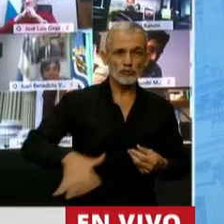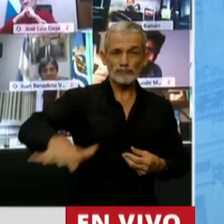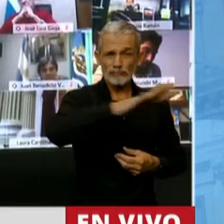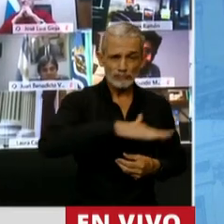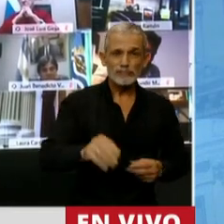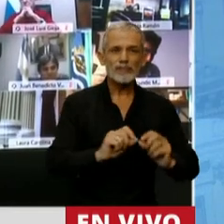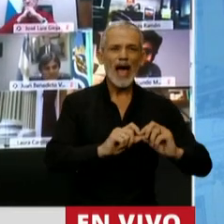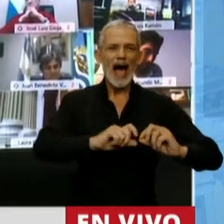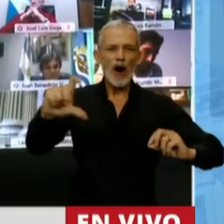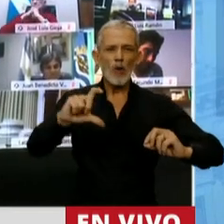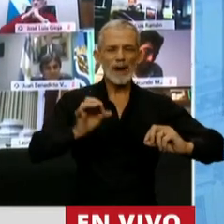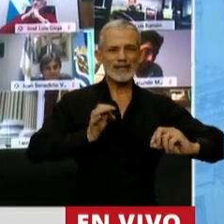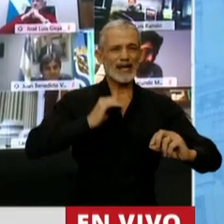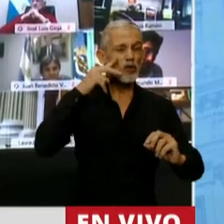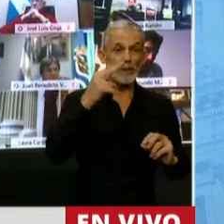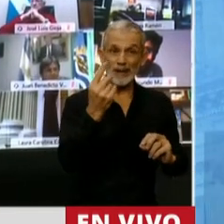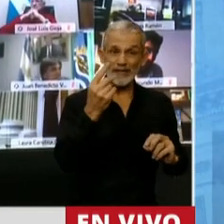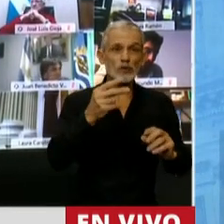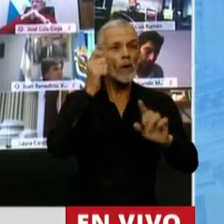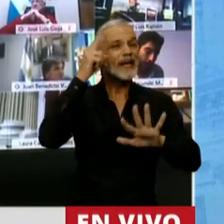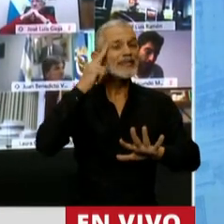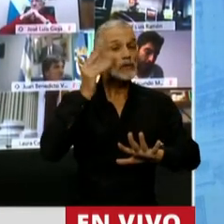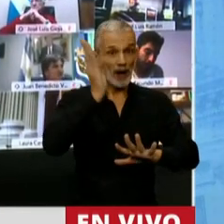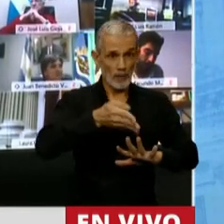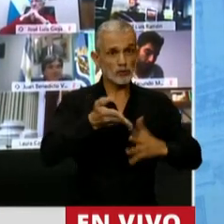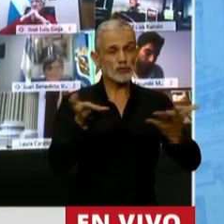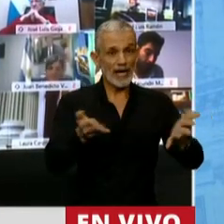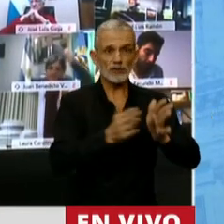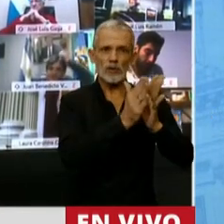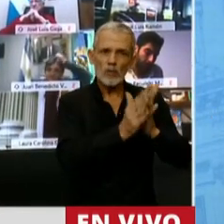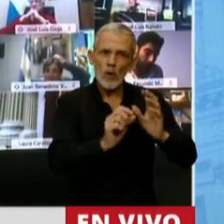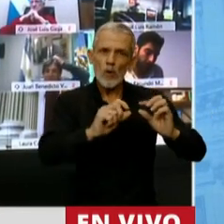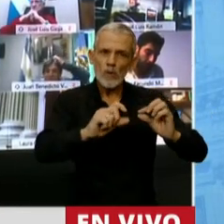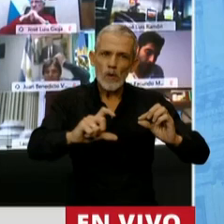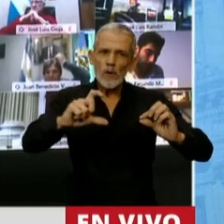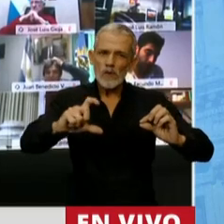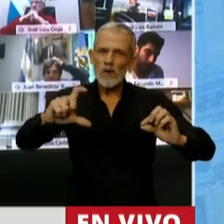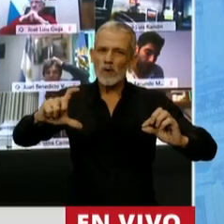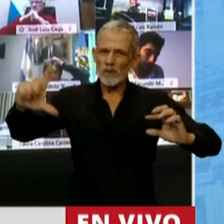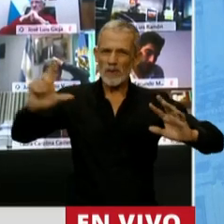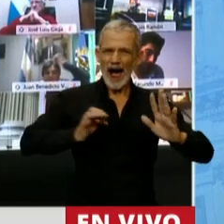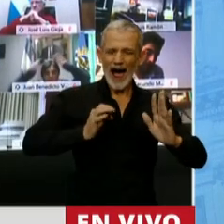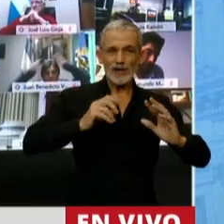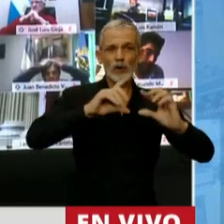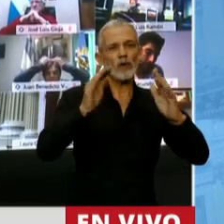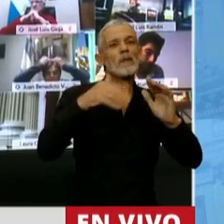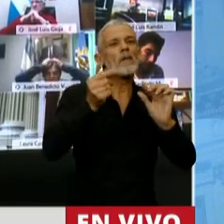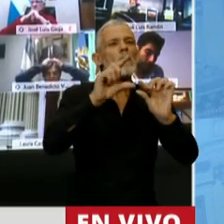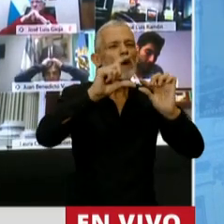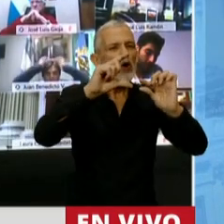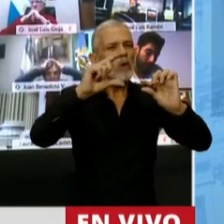aumente en el 2021 en el 29 y que siga en una suave tendencia descendente